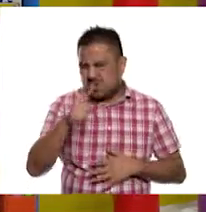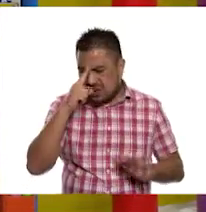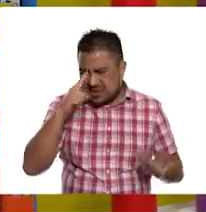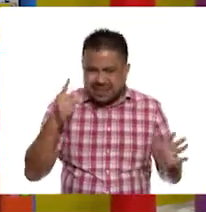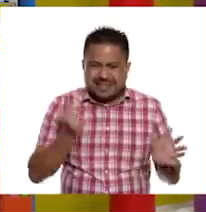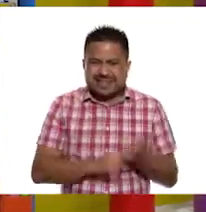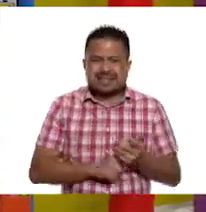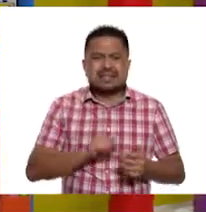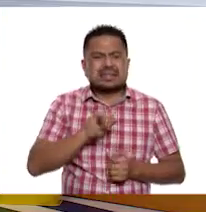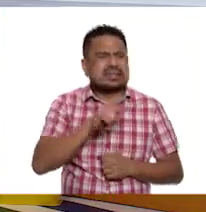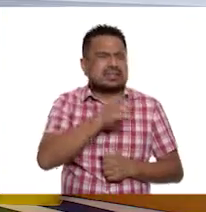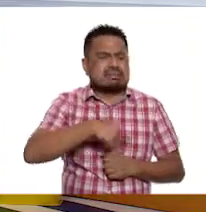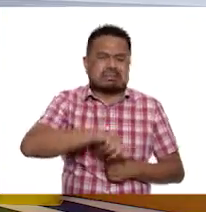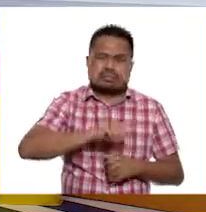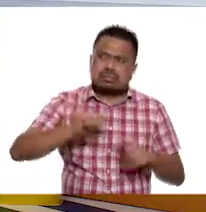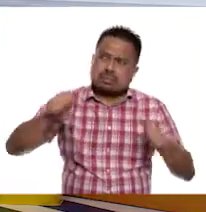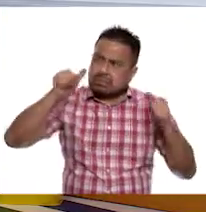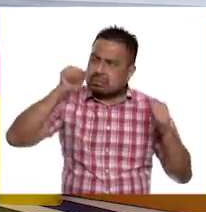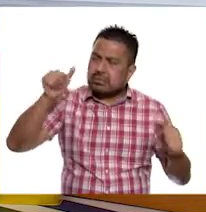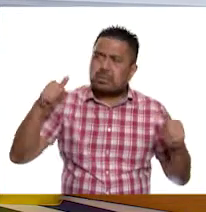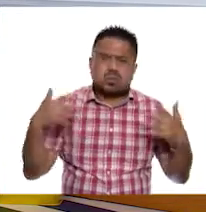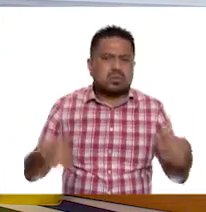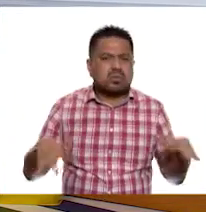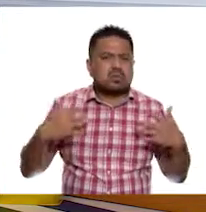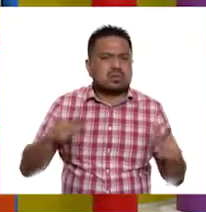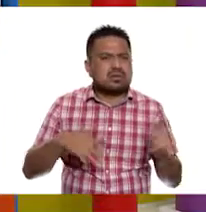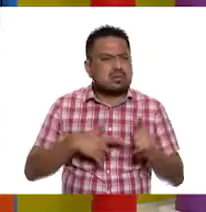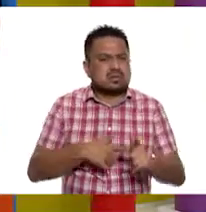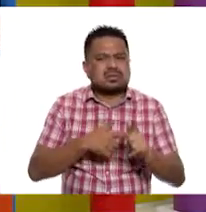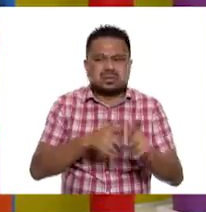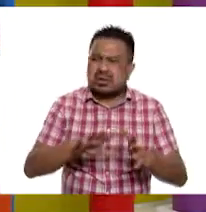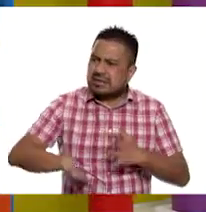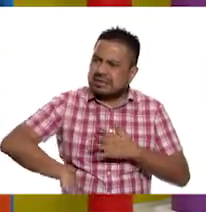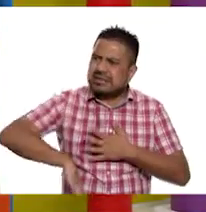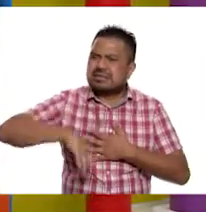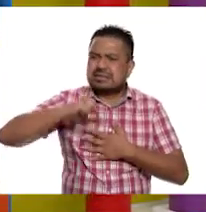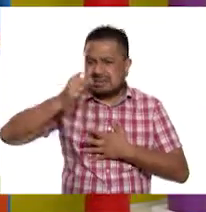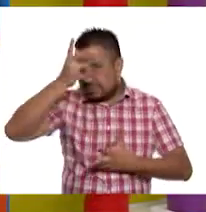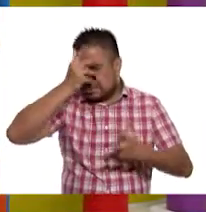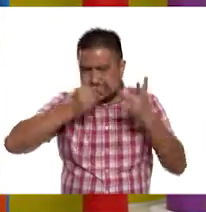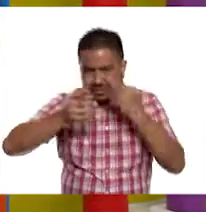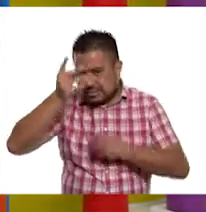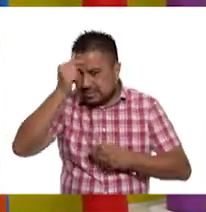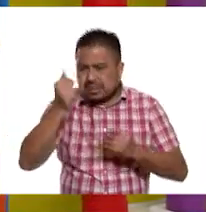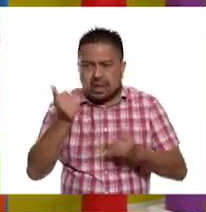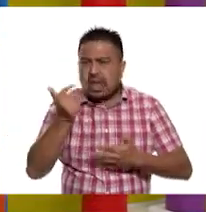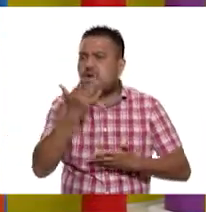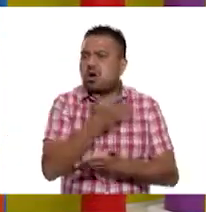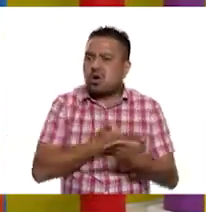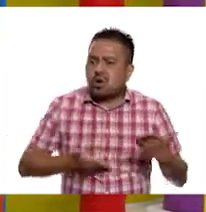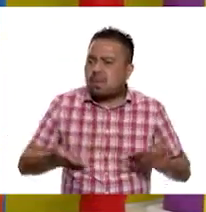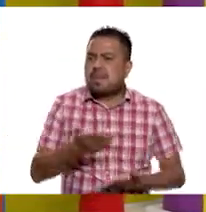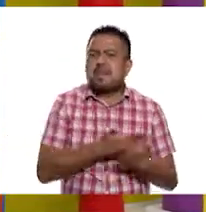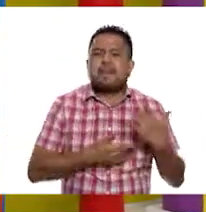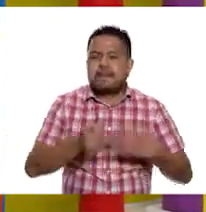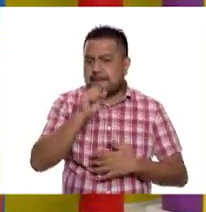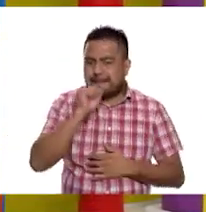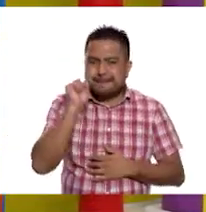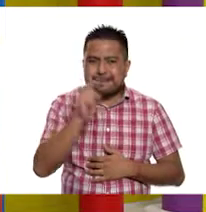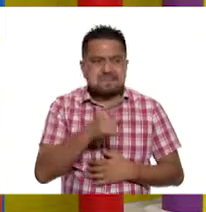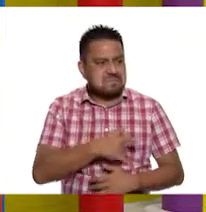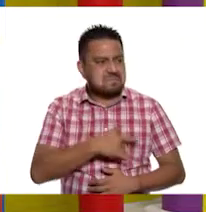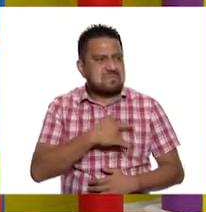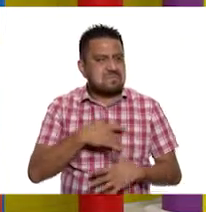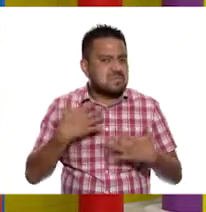maestra Gaby? Sí, es ellos están bien atentos. Ellos siguen con muchas ganas de seguir aprendiendo y además de compartir su